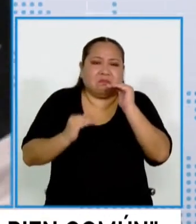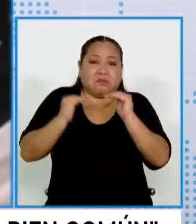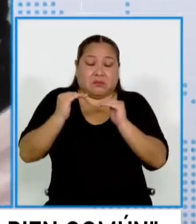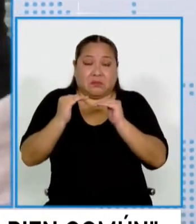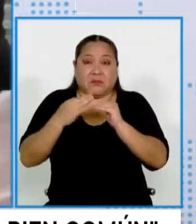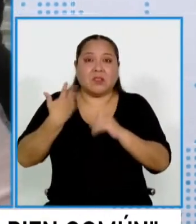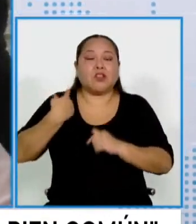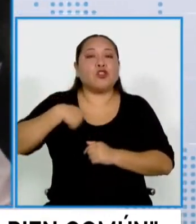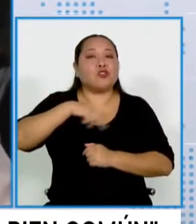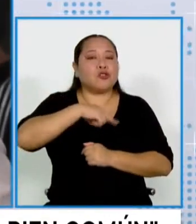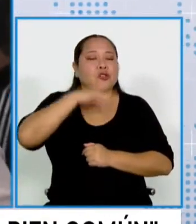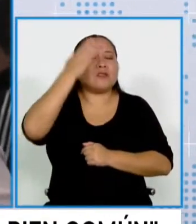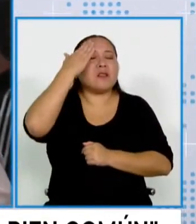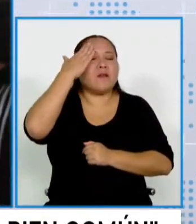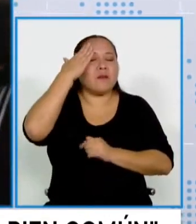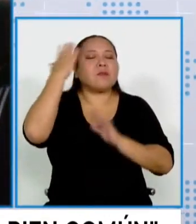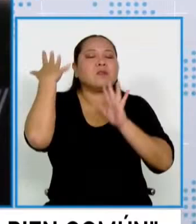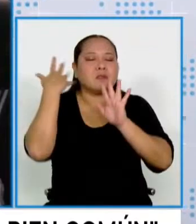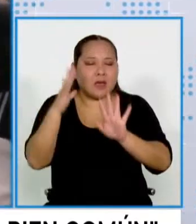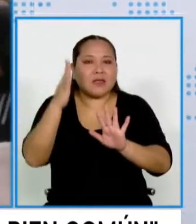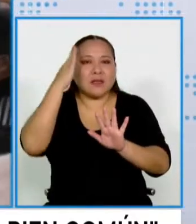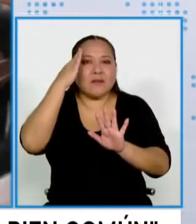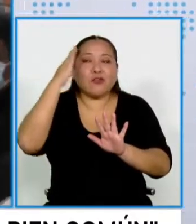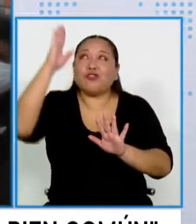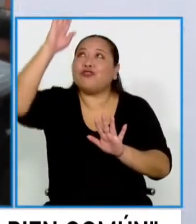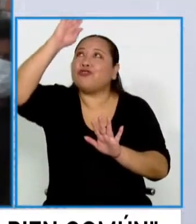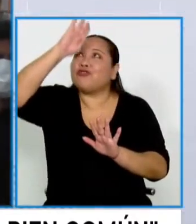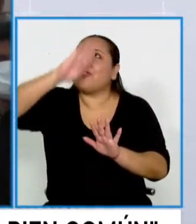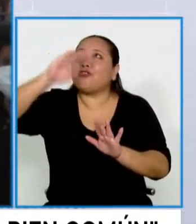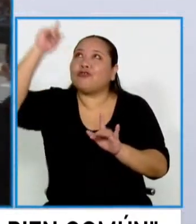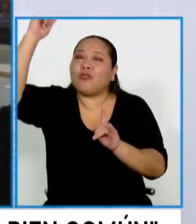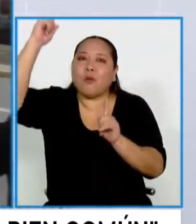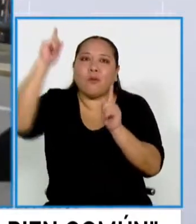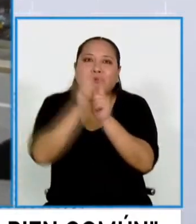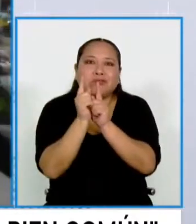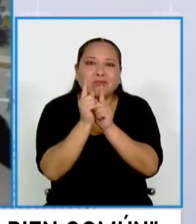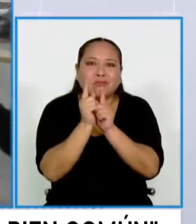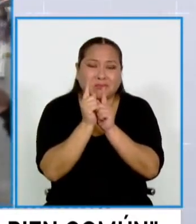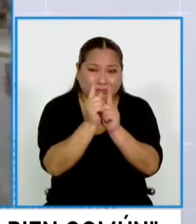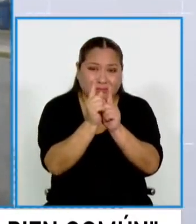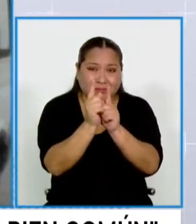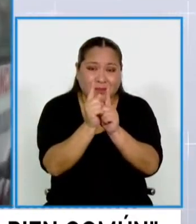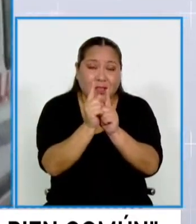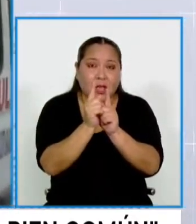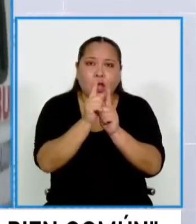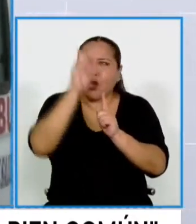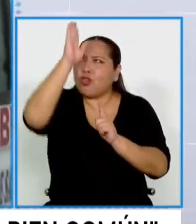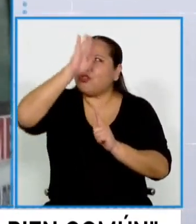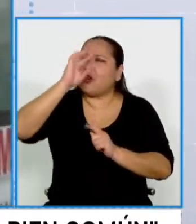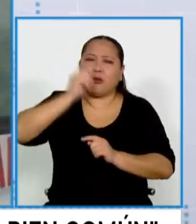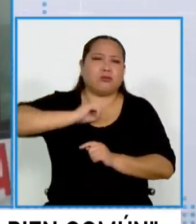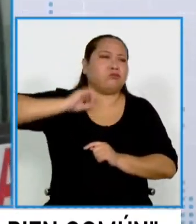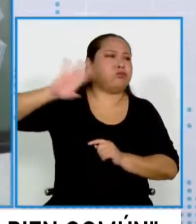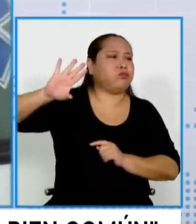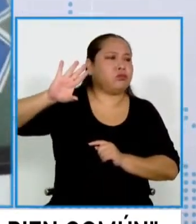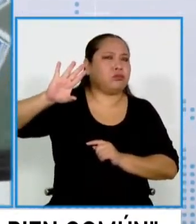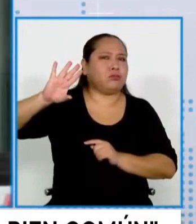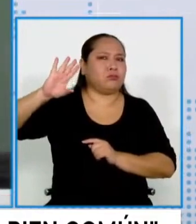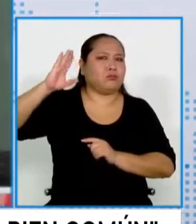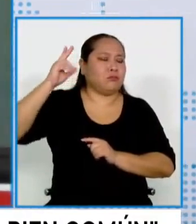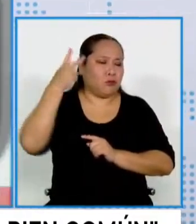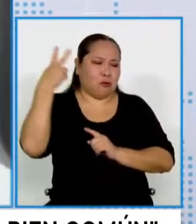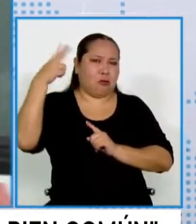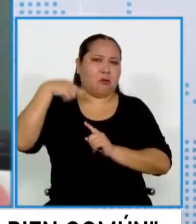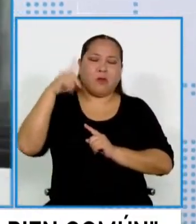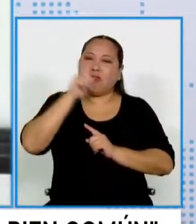que Dios está con nosotros. Dios no está ausente de lo que nosotros vivimos. El